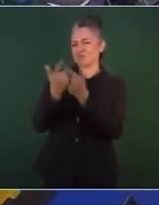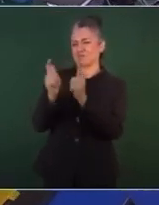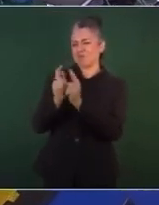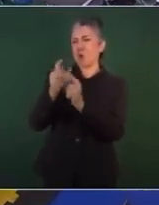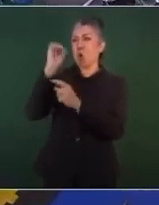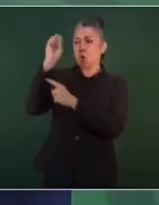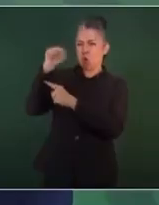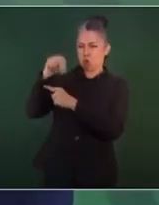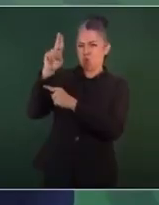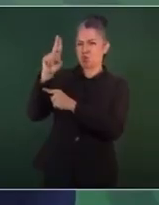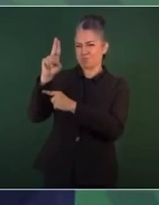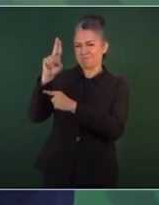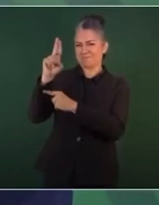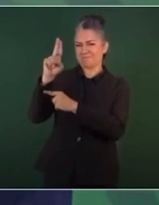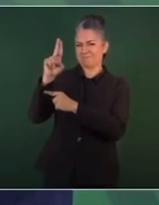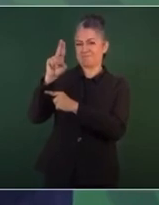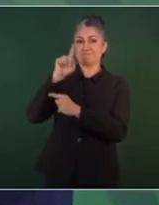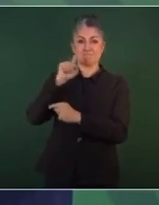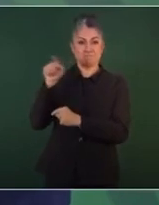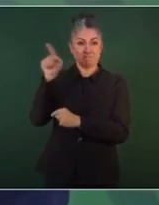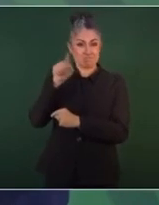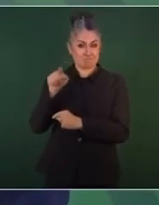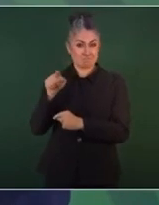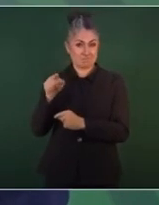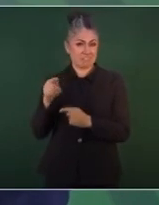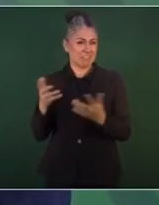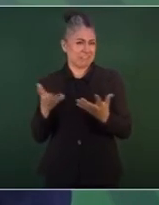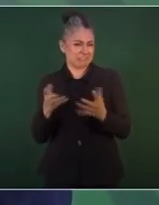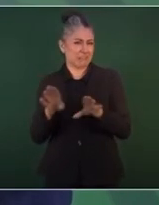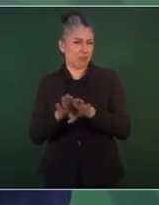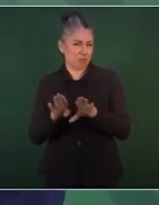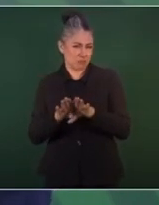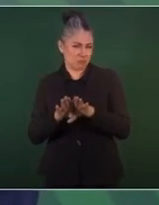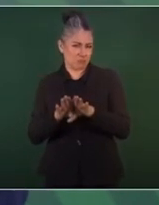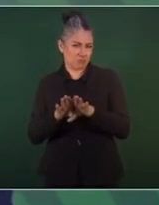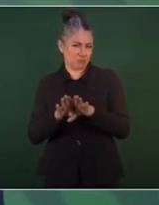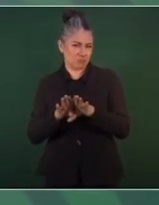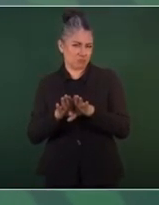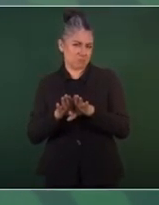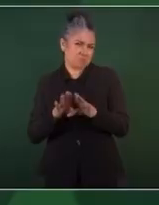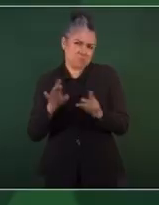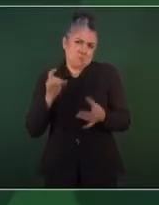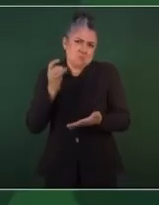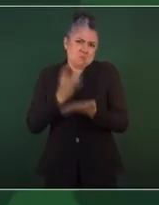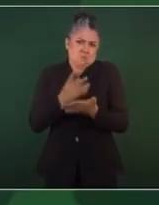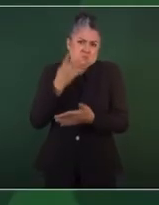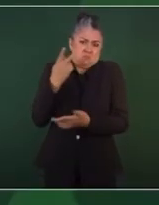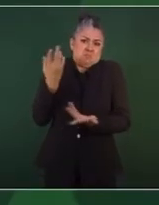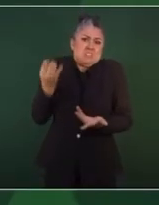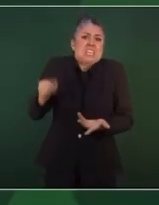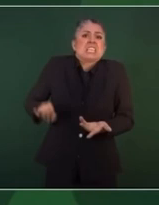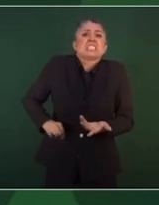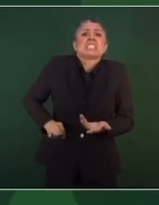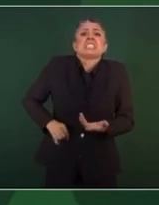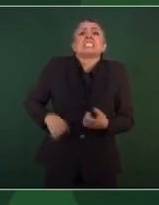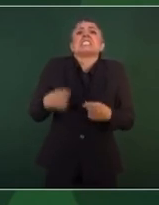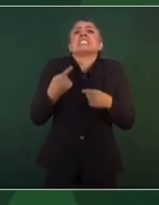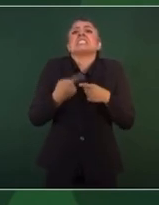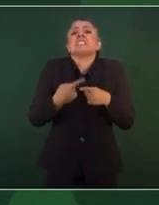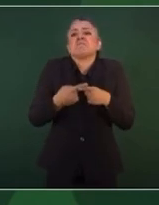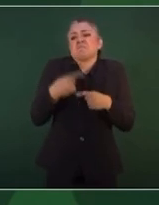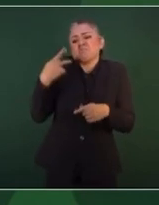que actúan sólo en función de los intereses que